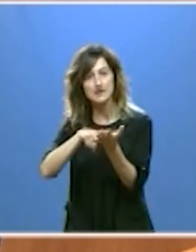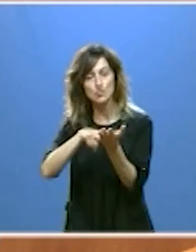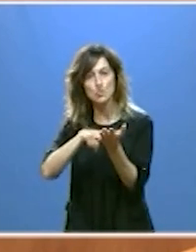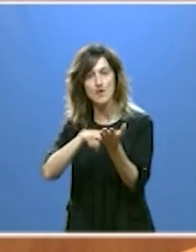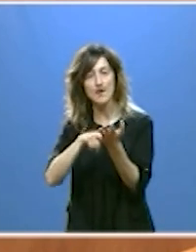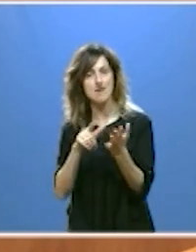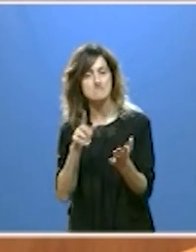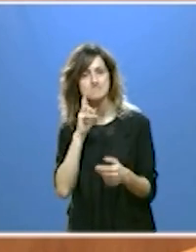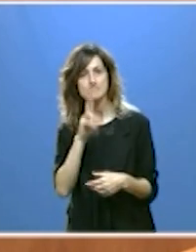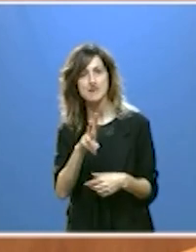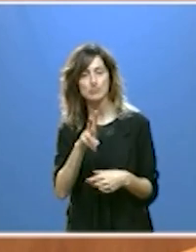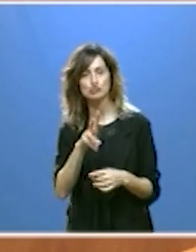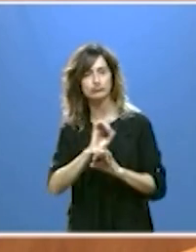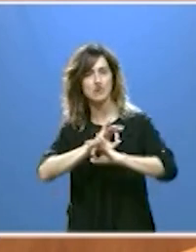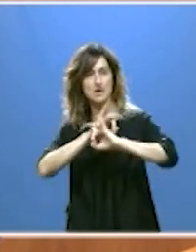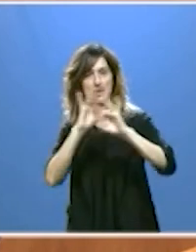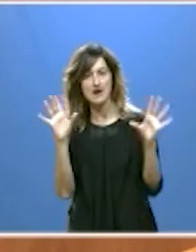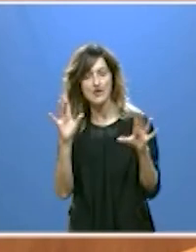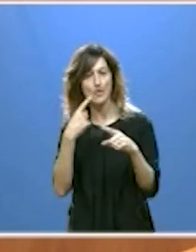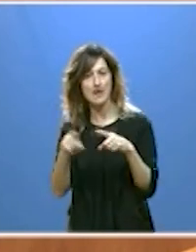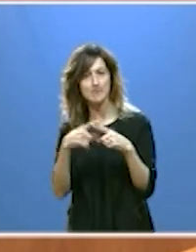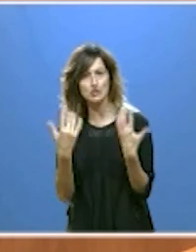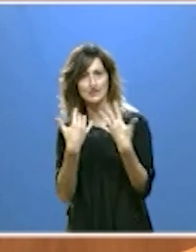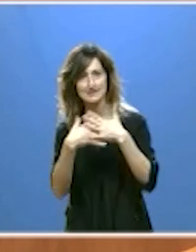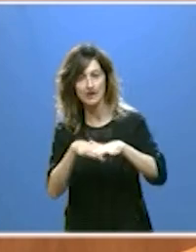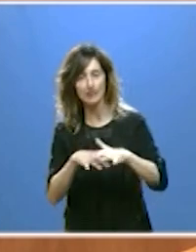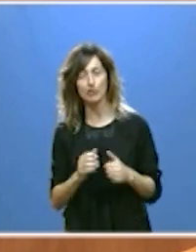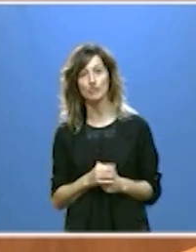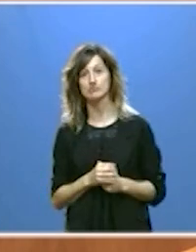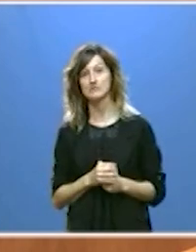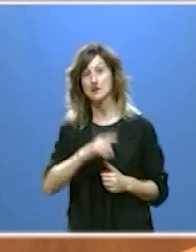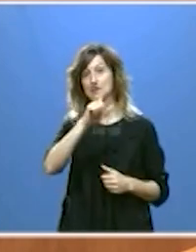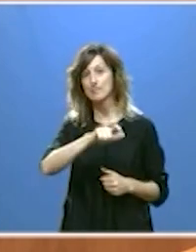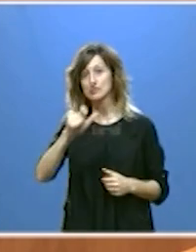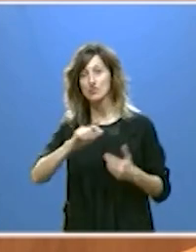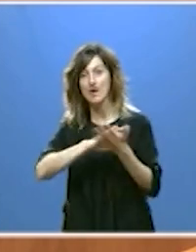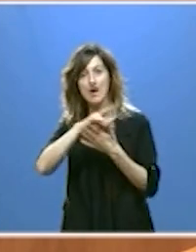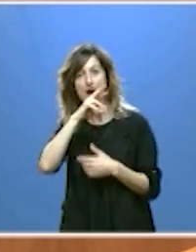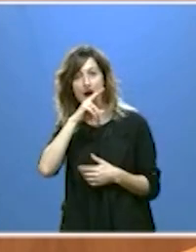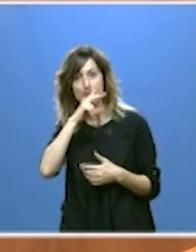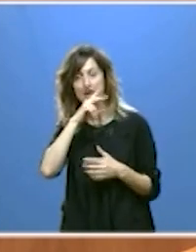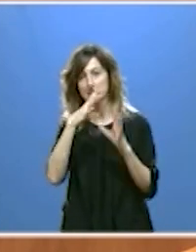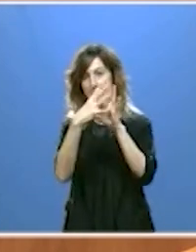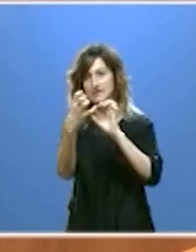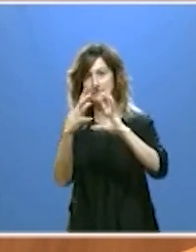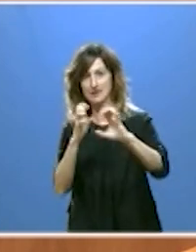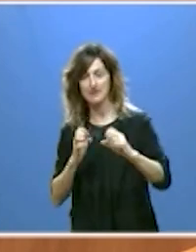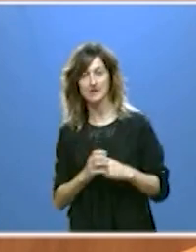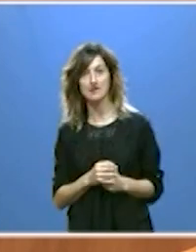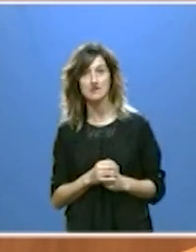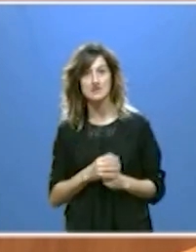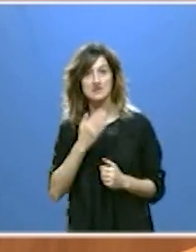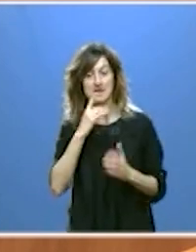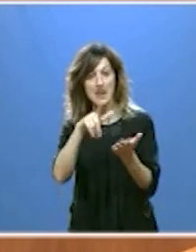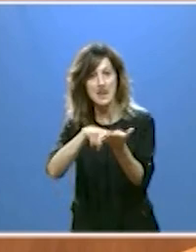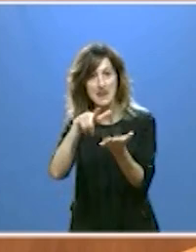entenderemos como un claro elemento de integración para que las personas hablen y se entiendan porque ninguna